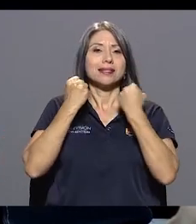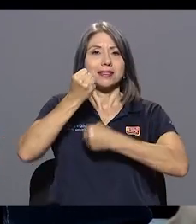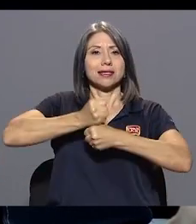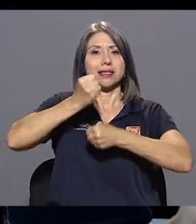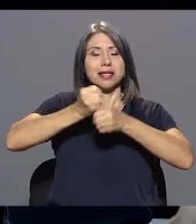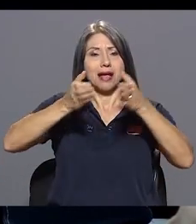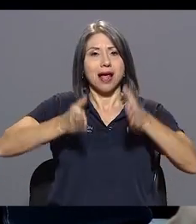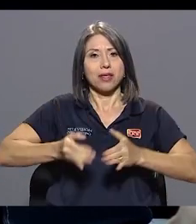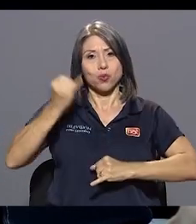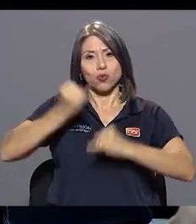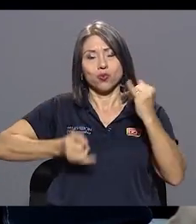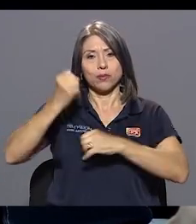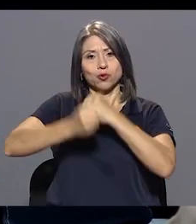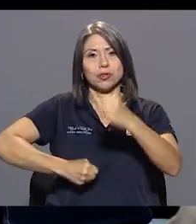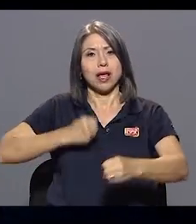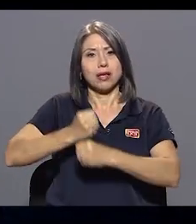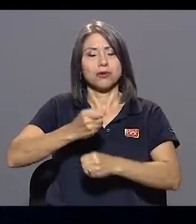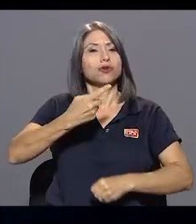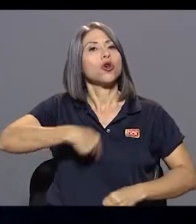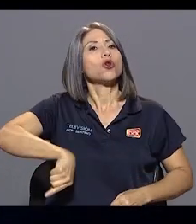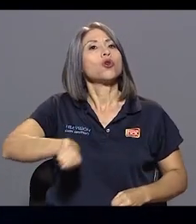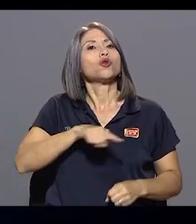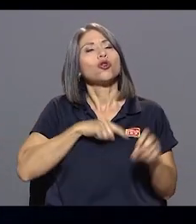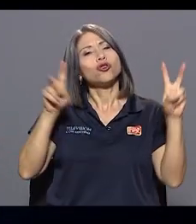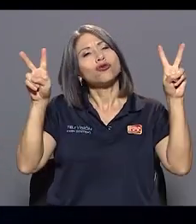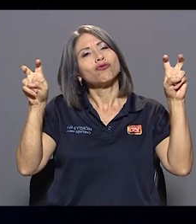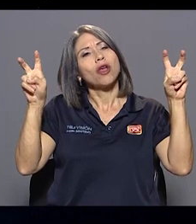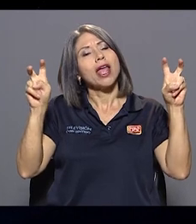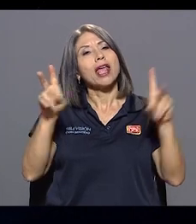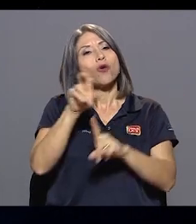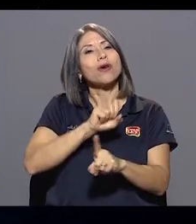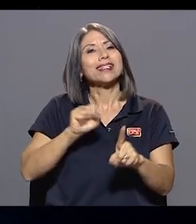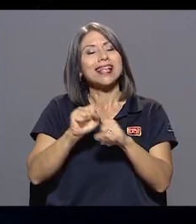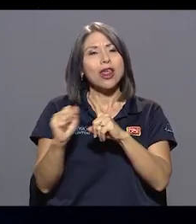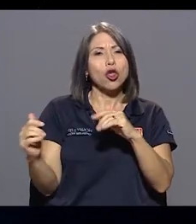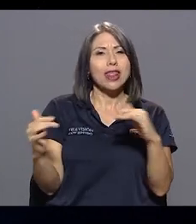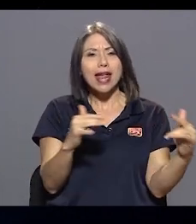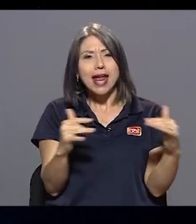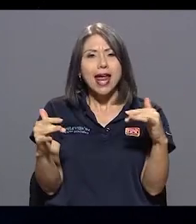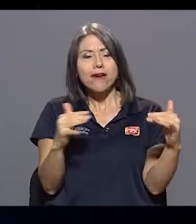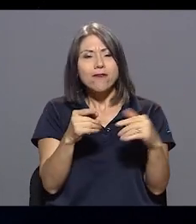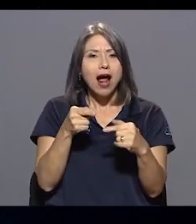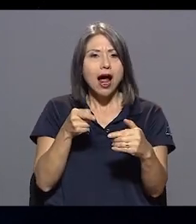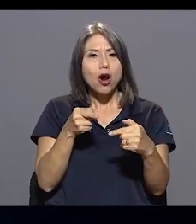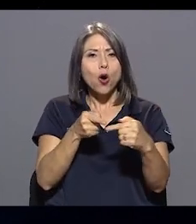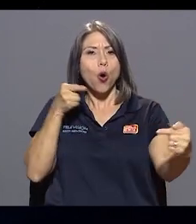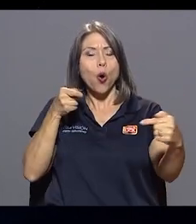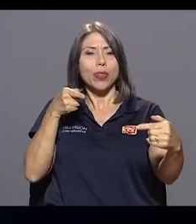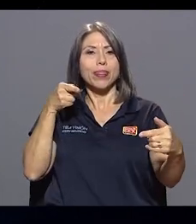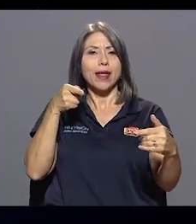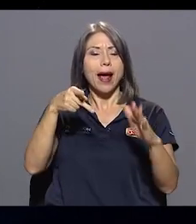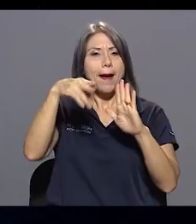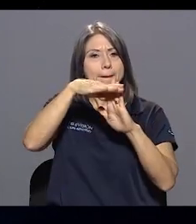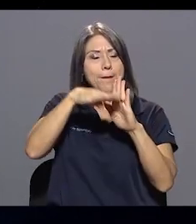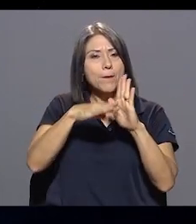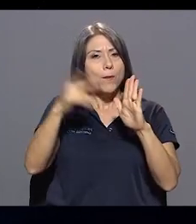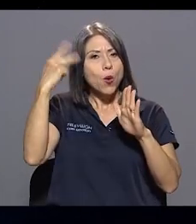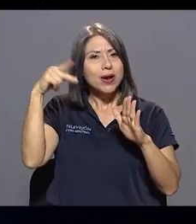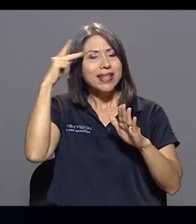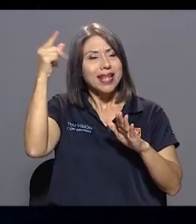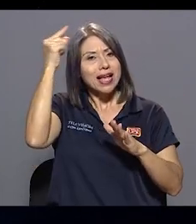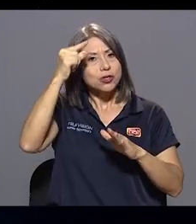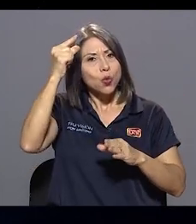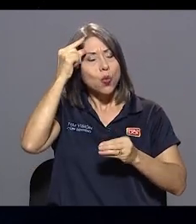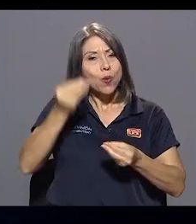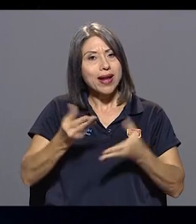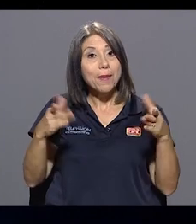Hemos estado prácticamente en un estado de guerra contra las políticas gubernamentales, incluso a nivel